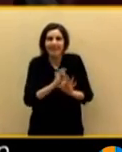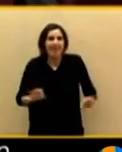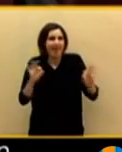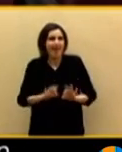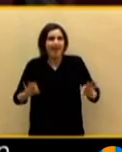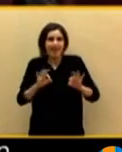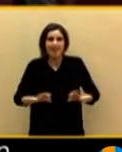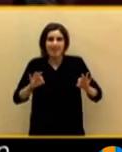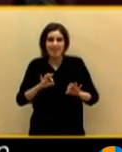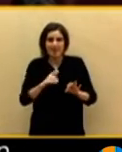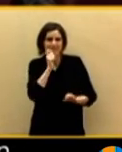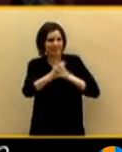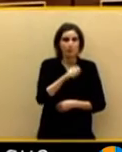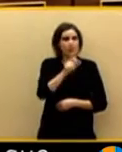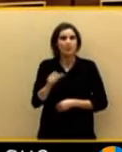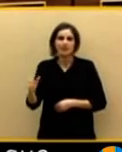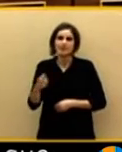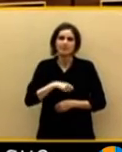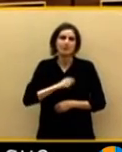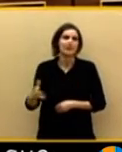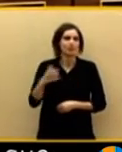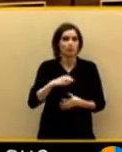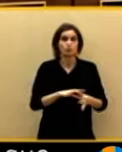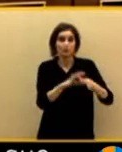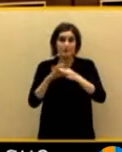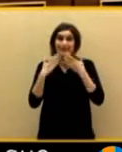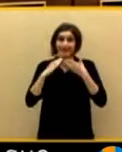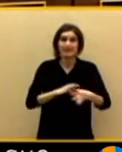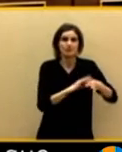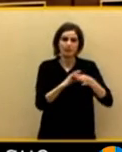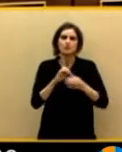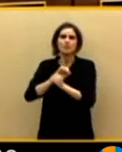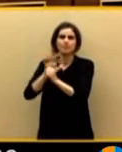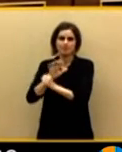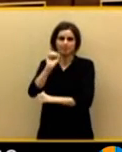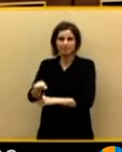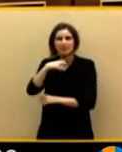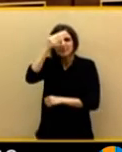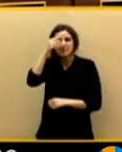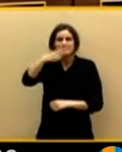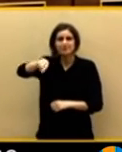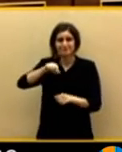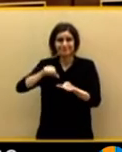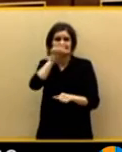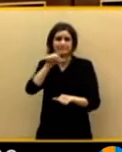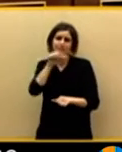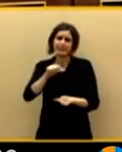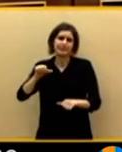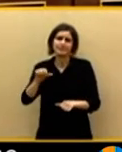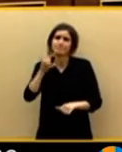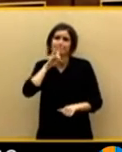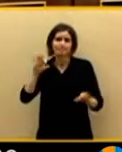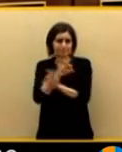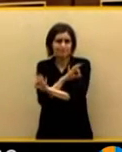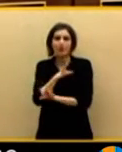cuatro acuerdos que le hemos ofrecido. Aunque Sánchez le insistía en que... Creo que ustedes han errado. Han errado durante estas semanas uniéndose a la